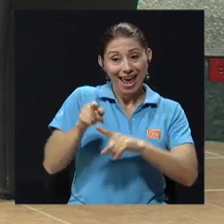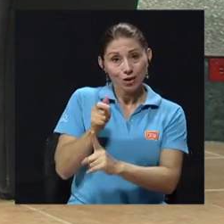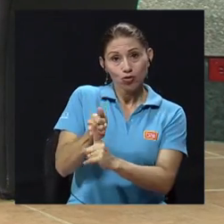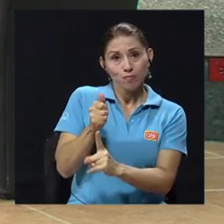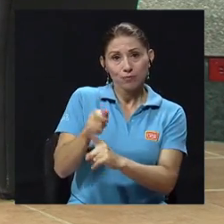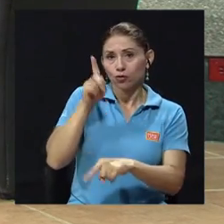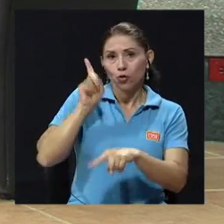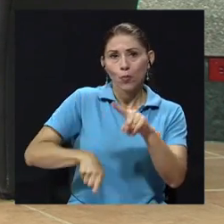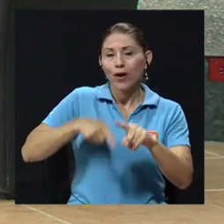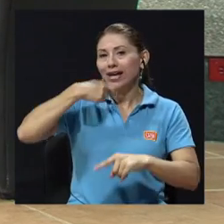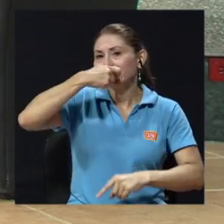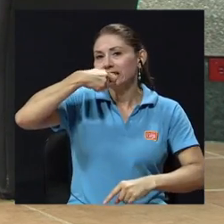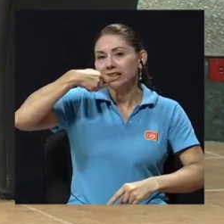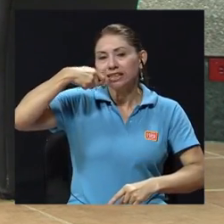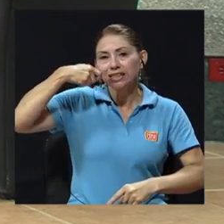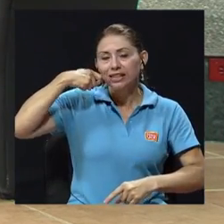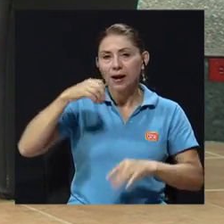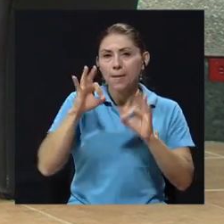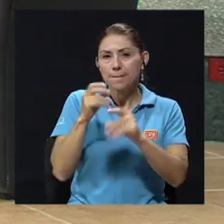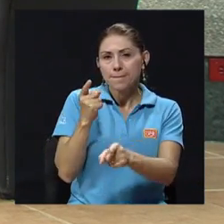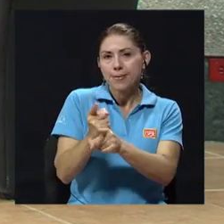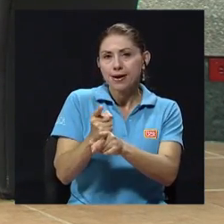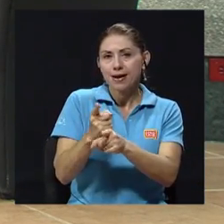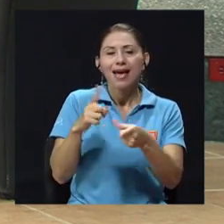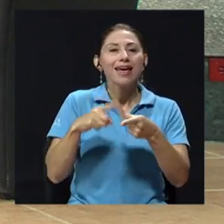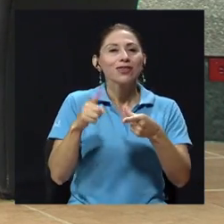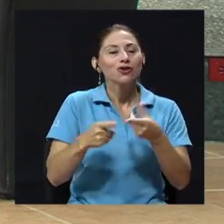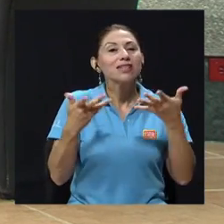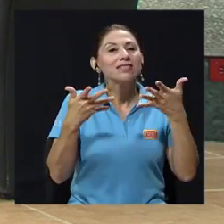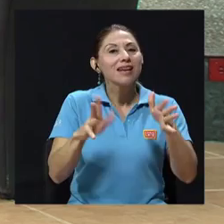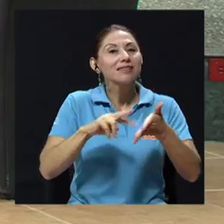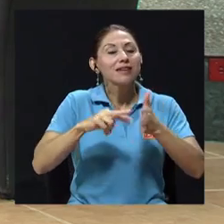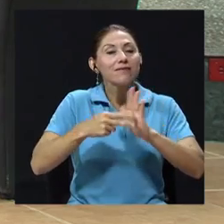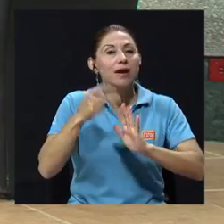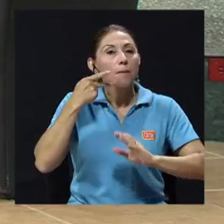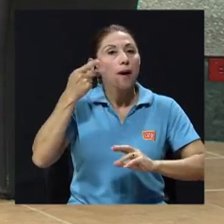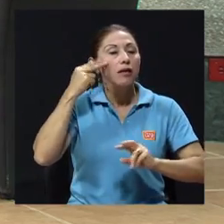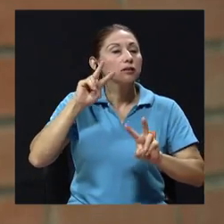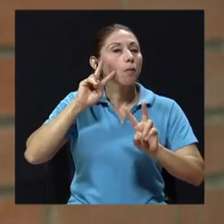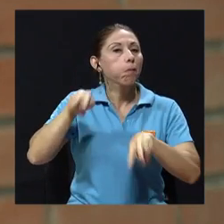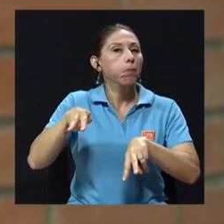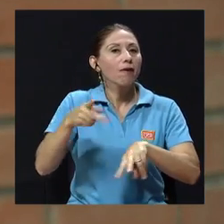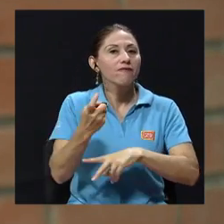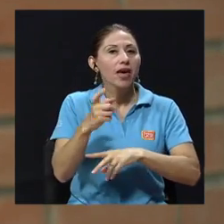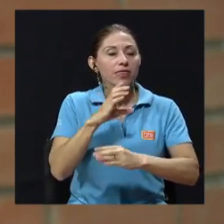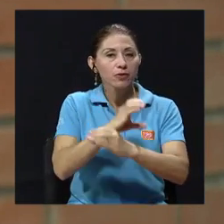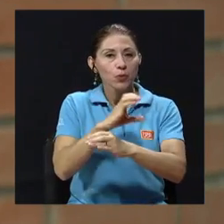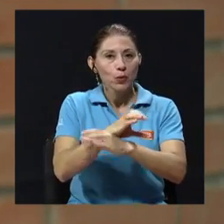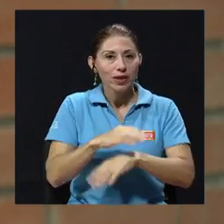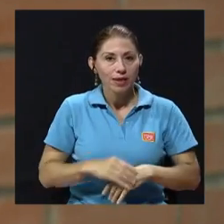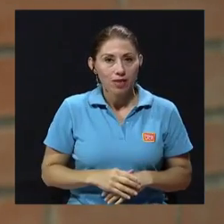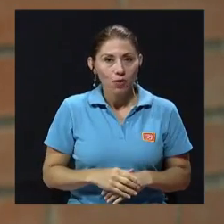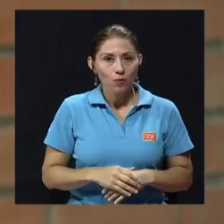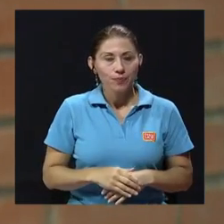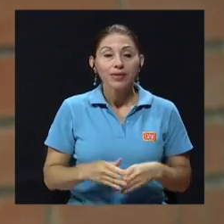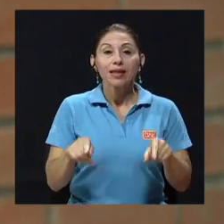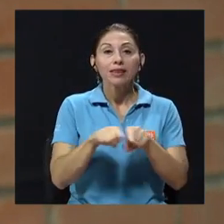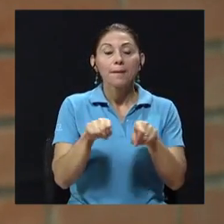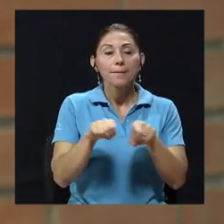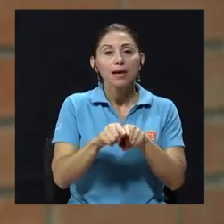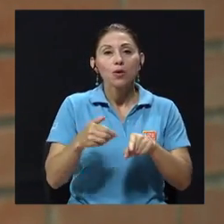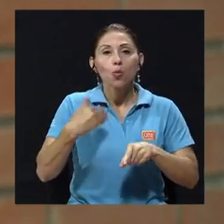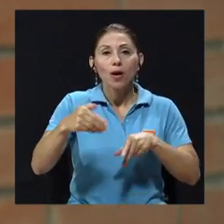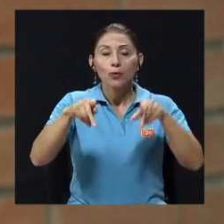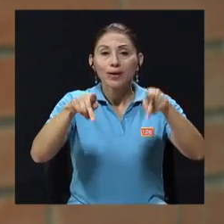efectiva. Entonces acá ya estamos hablando de negligencia de los padres. Por otra parte, cuando una persona